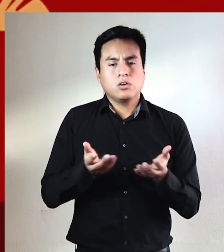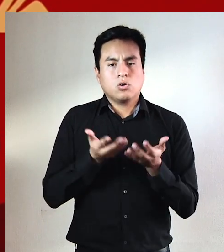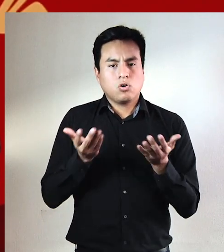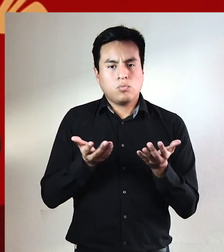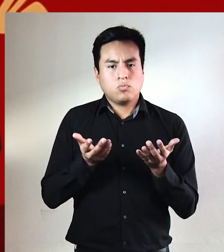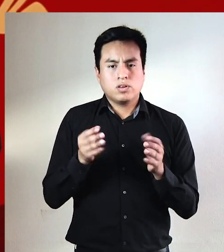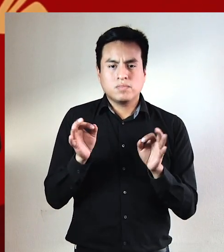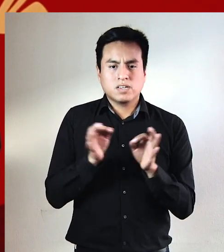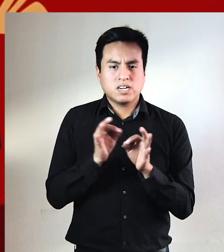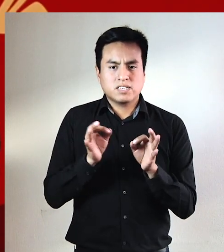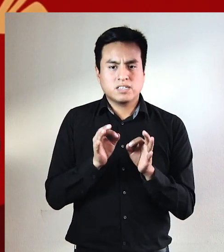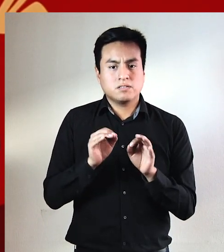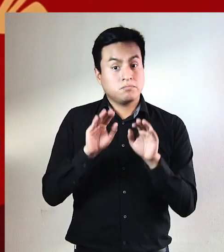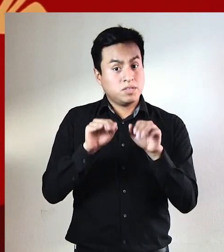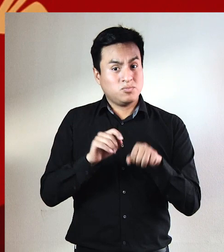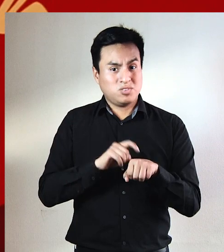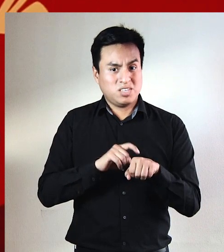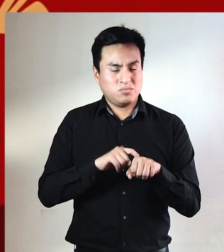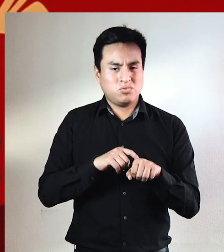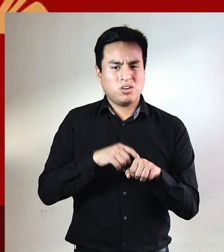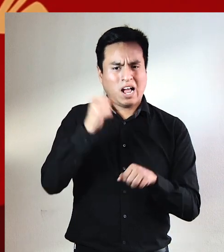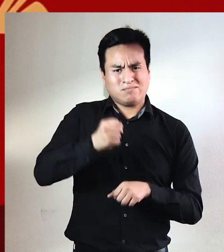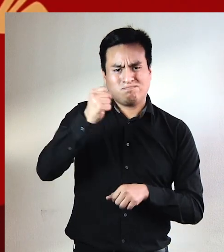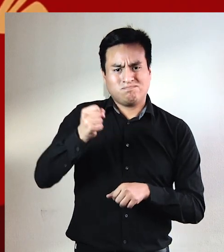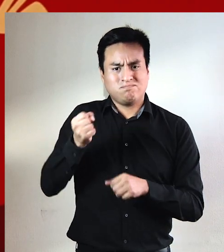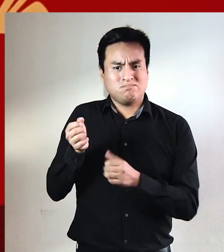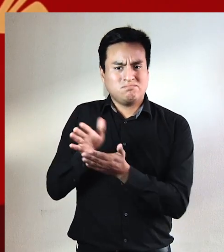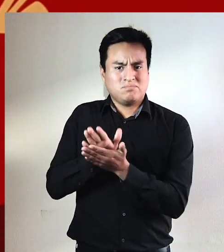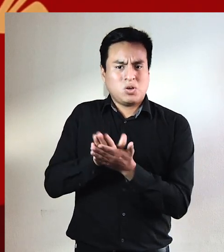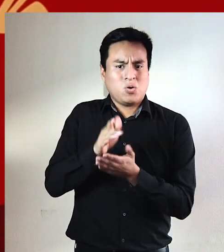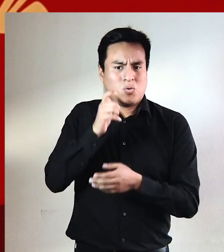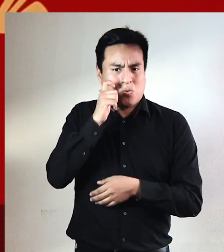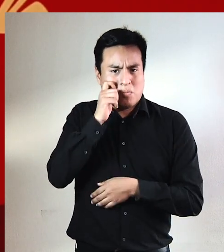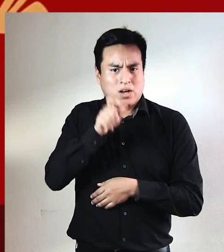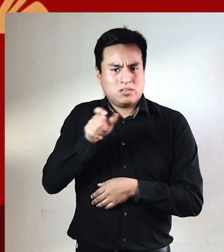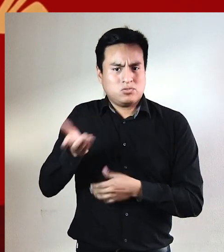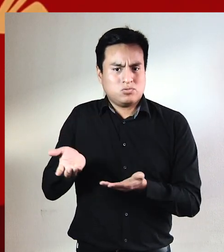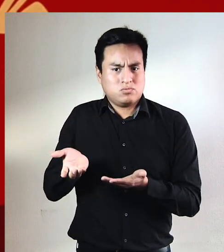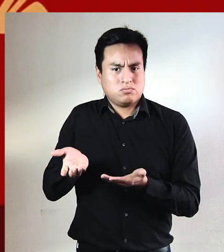¿cómo puede explicarse que al mismo tiempo asesinen a otros seres humanos?